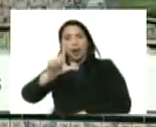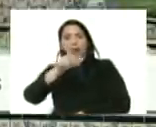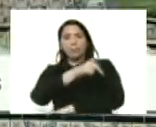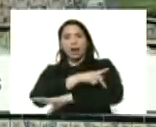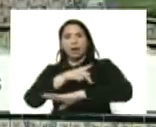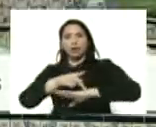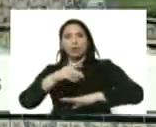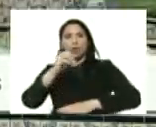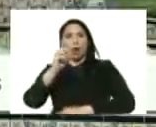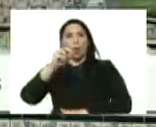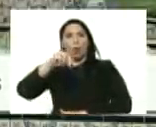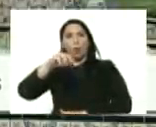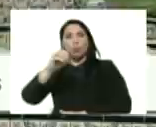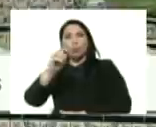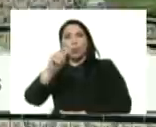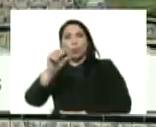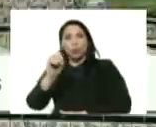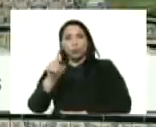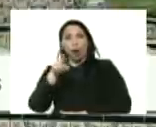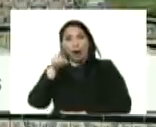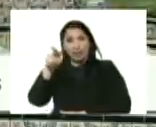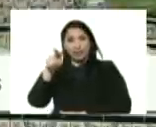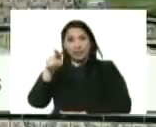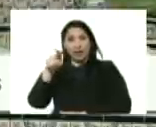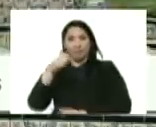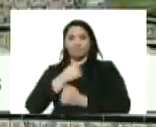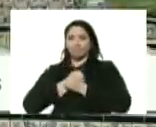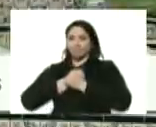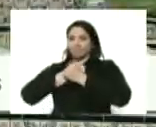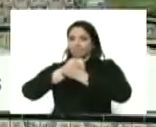está el querido hermano líder